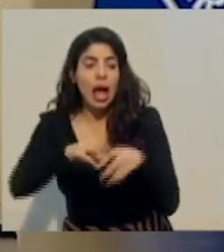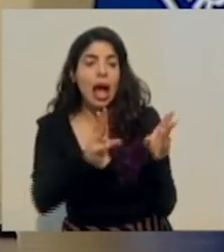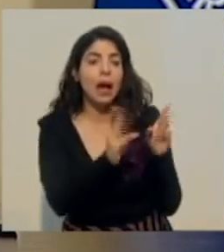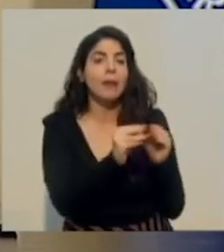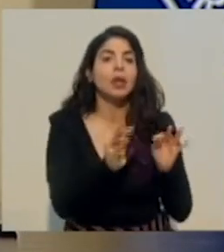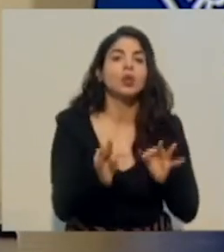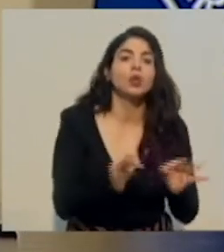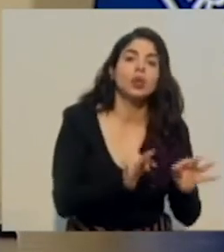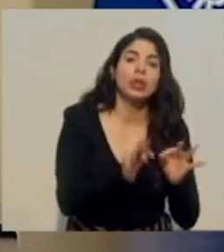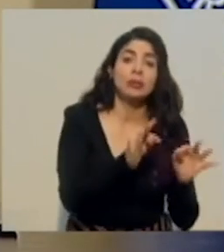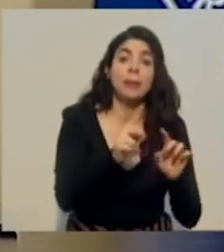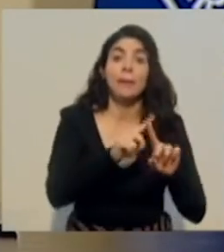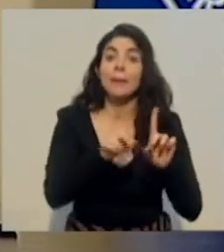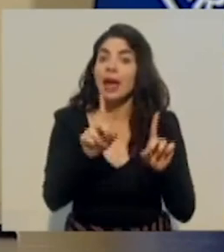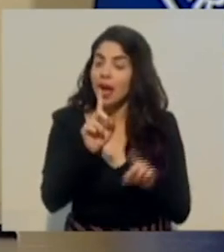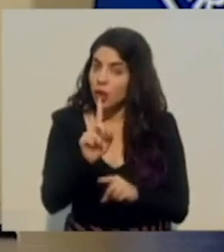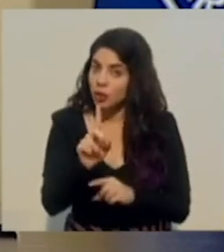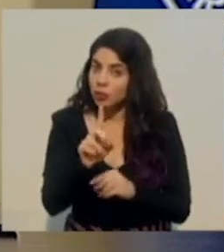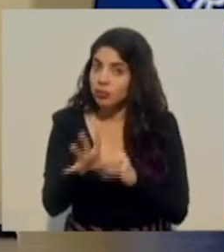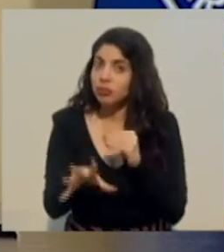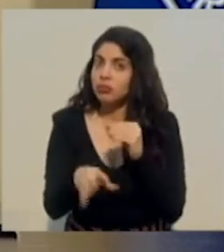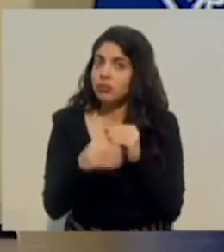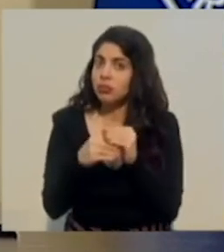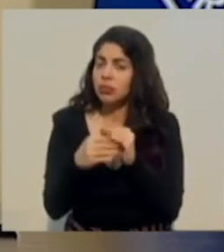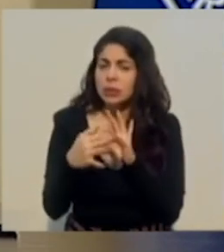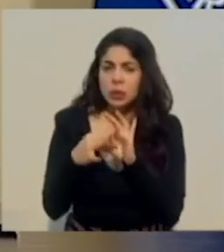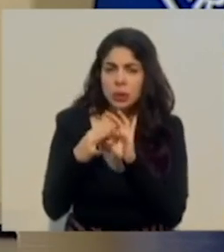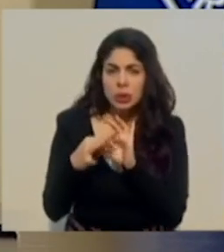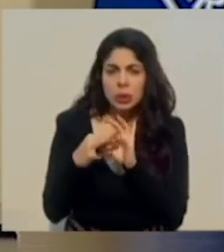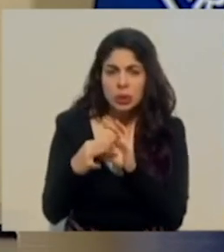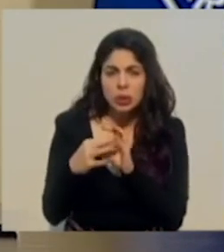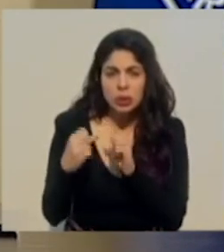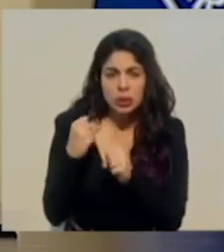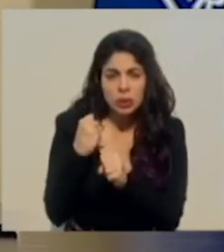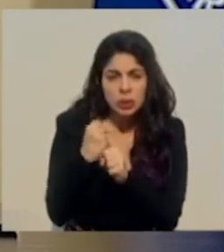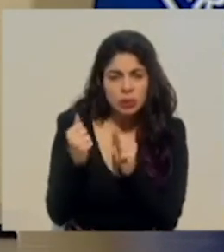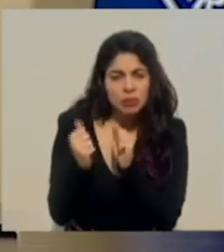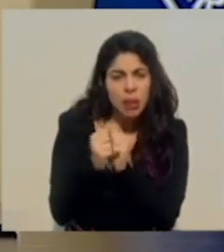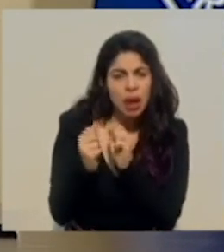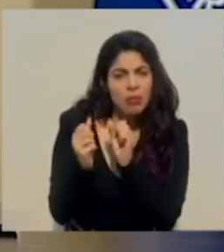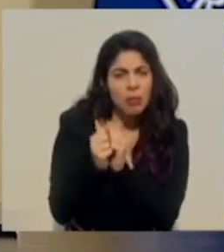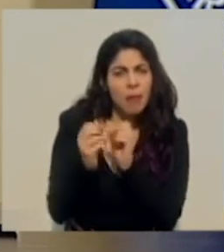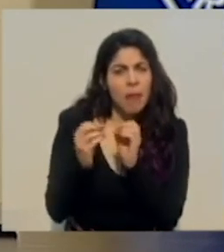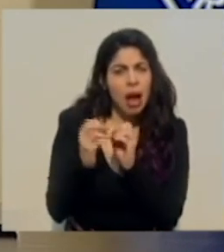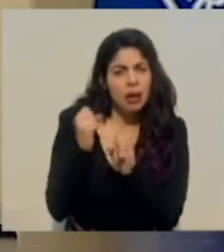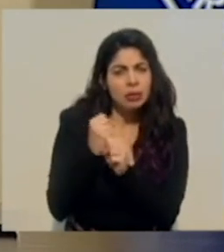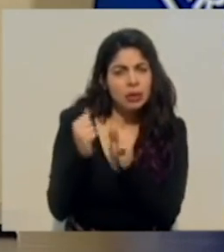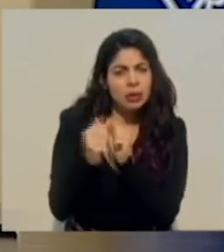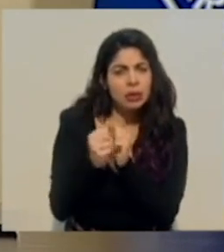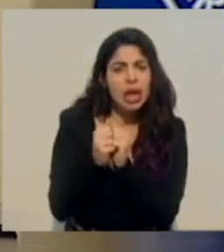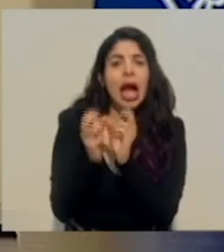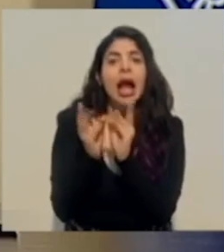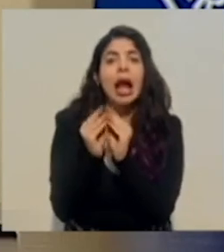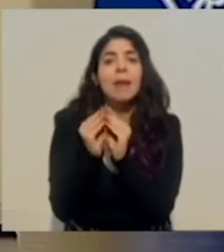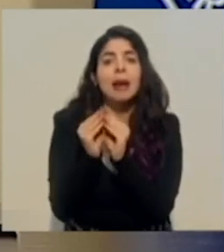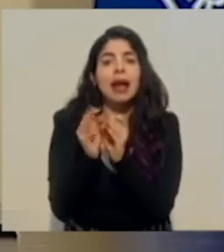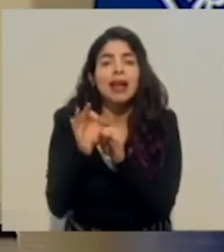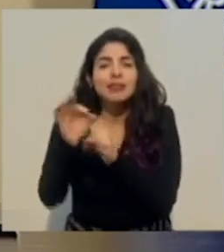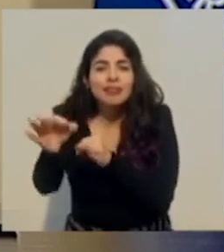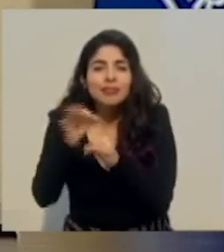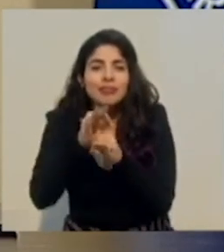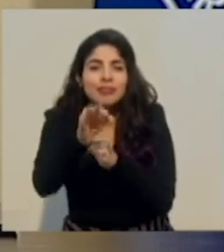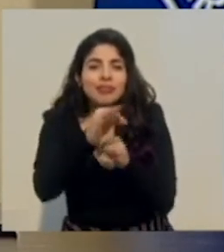además, muy de cerca. Hemos venido estrechando lazos con las cámaras locales de cada uno de sus cantones.